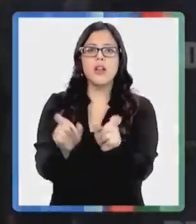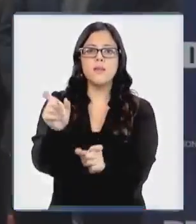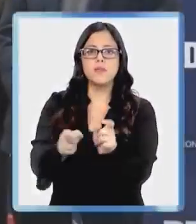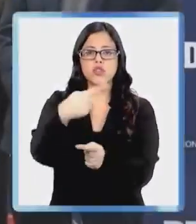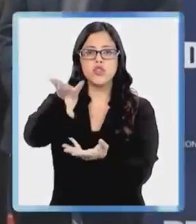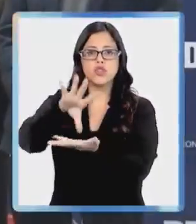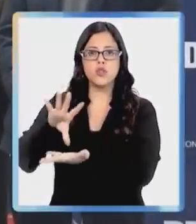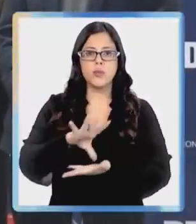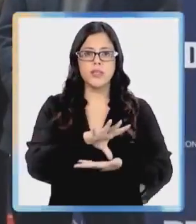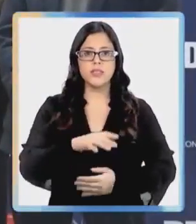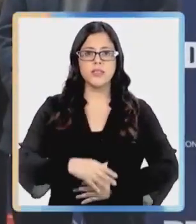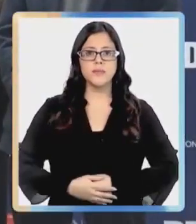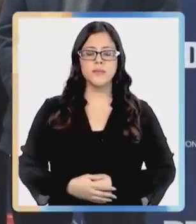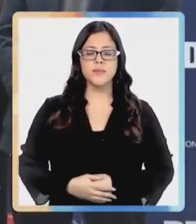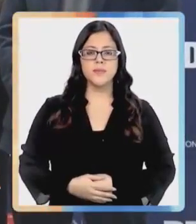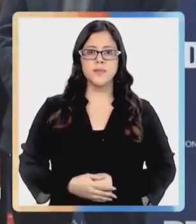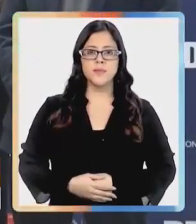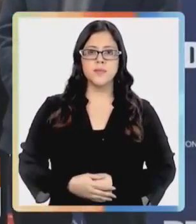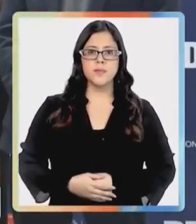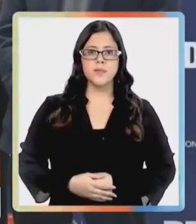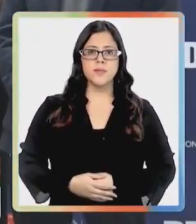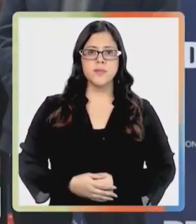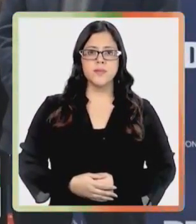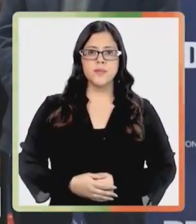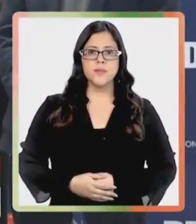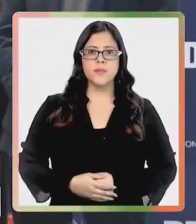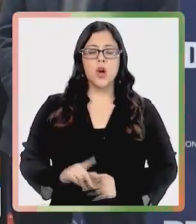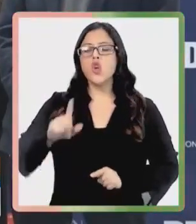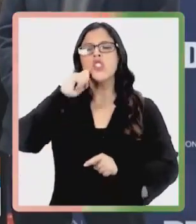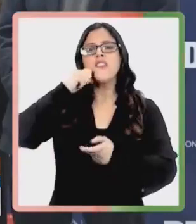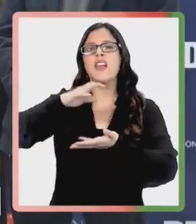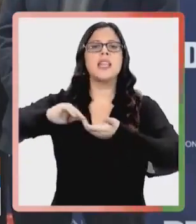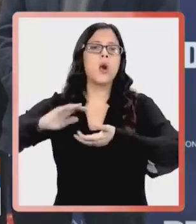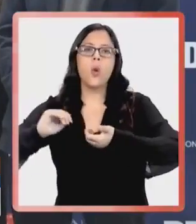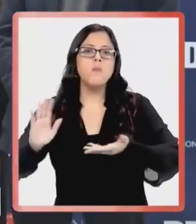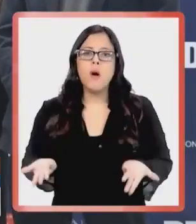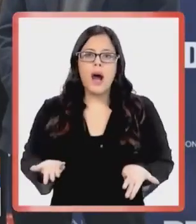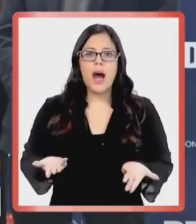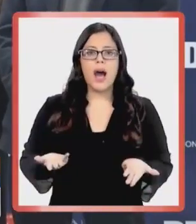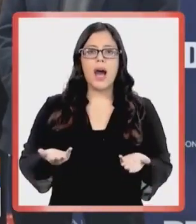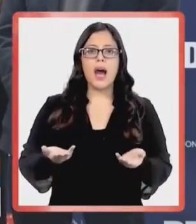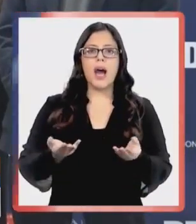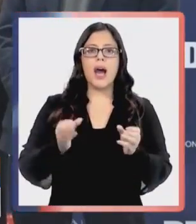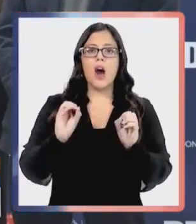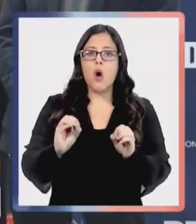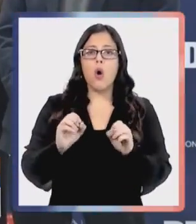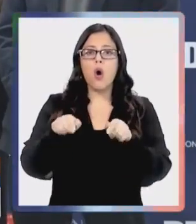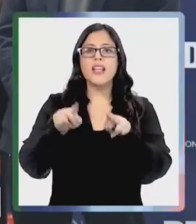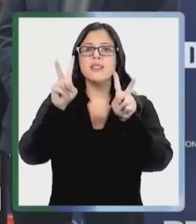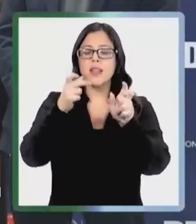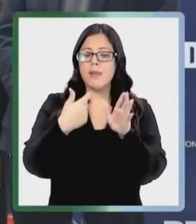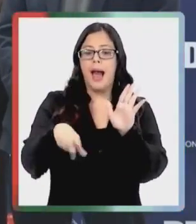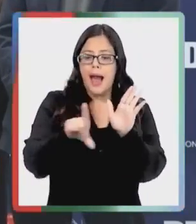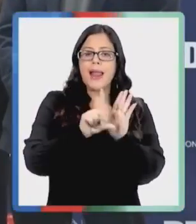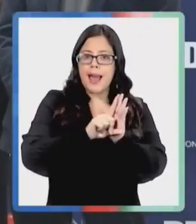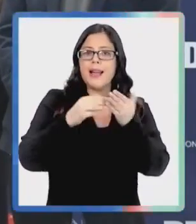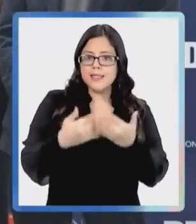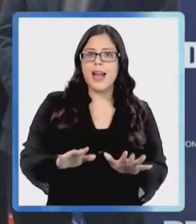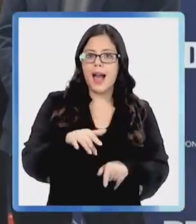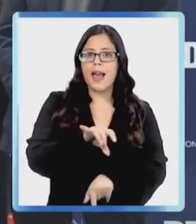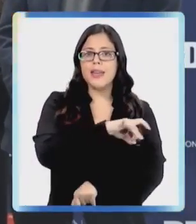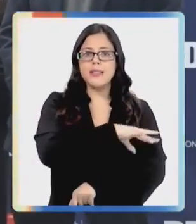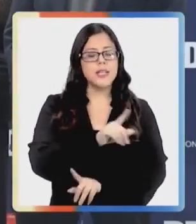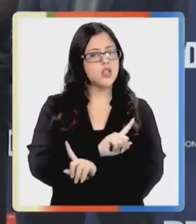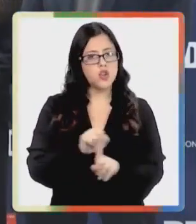No hay un perdonazo, ni tampoco el empadronamiento es sinónimo de regularización. Quiero ser bien claro porque el último